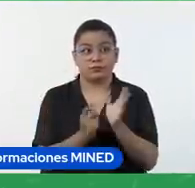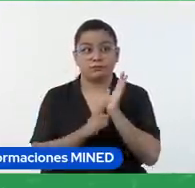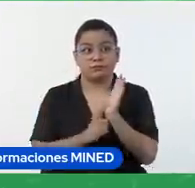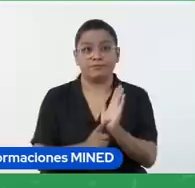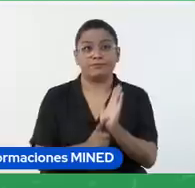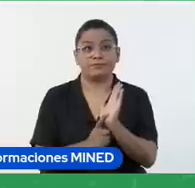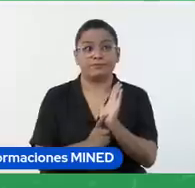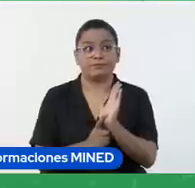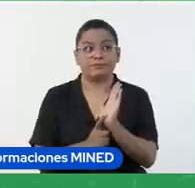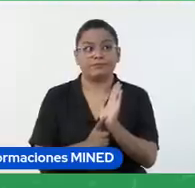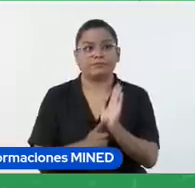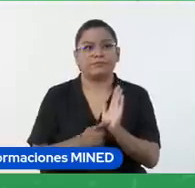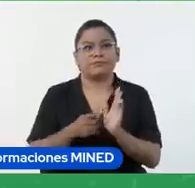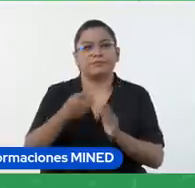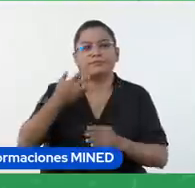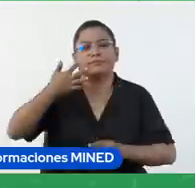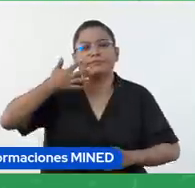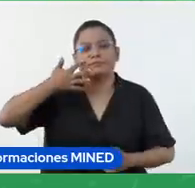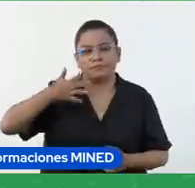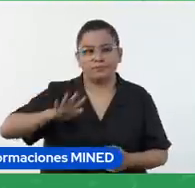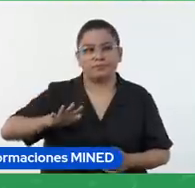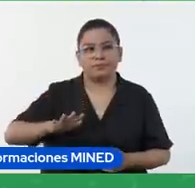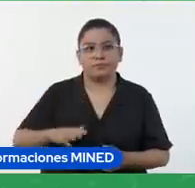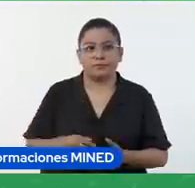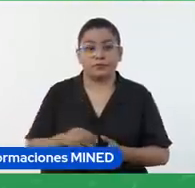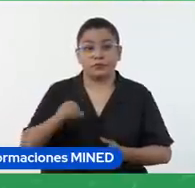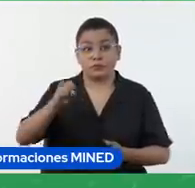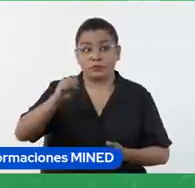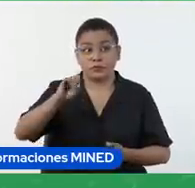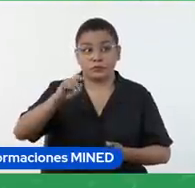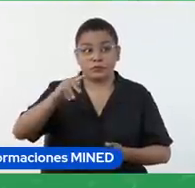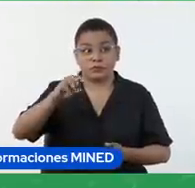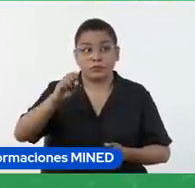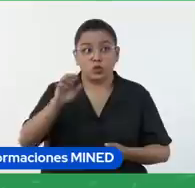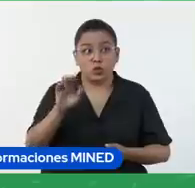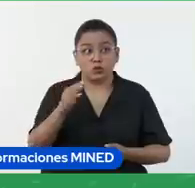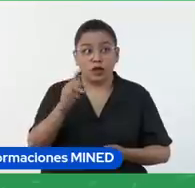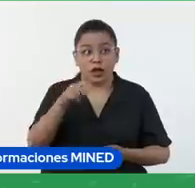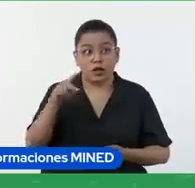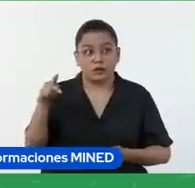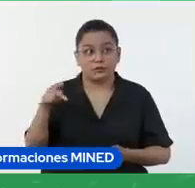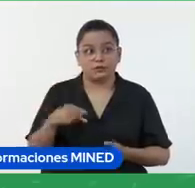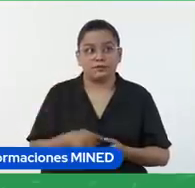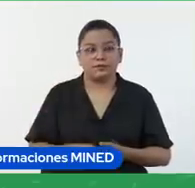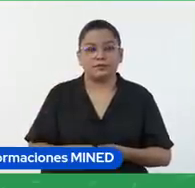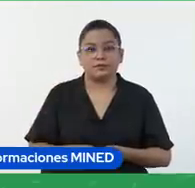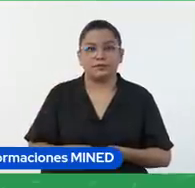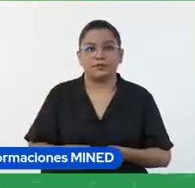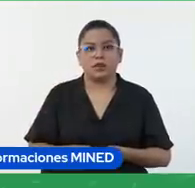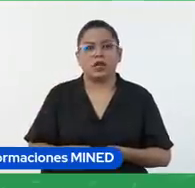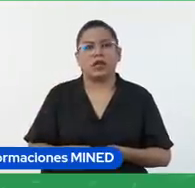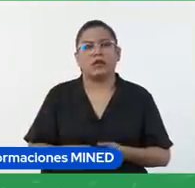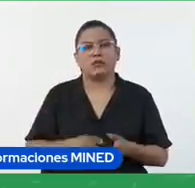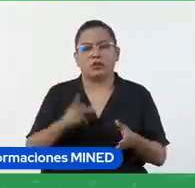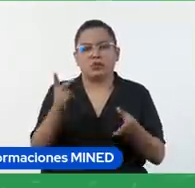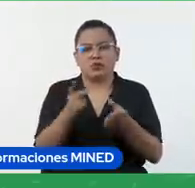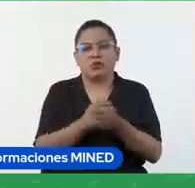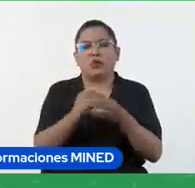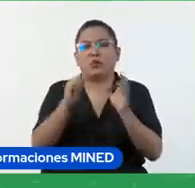vamos a ver un ejemplo con sitios pero un portafolio se puede realizar con otras herramientas